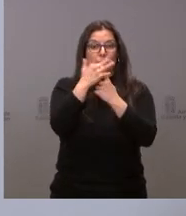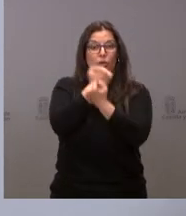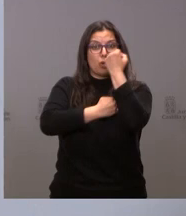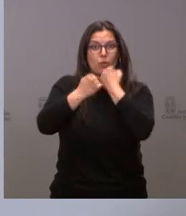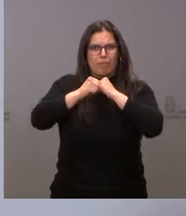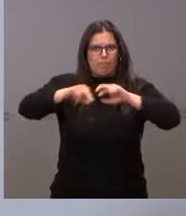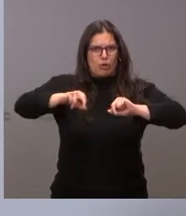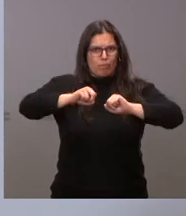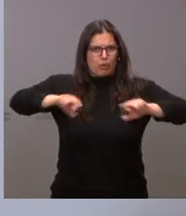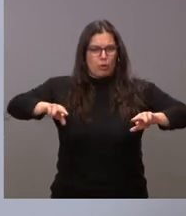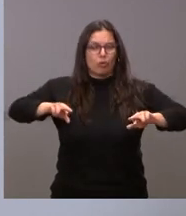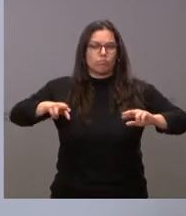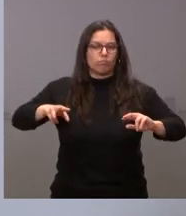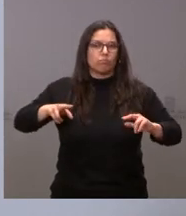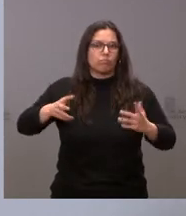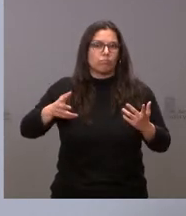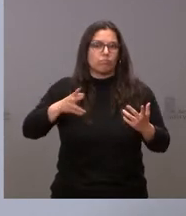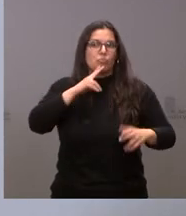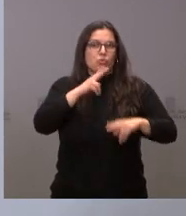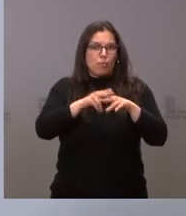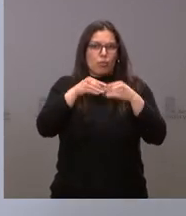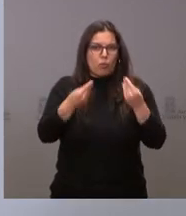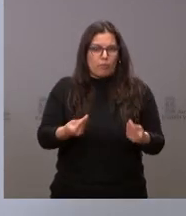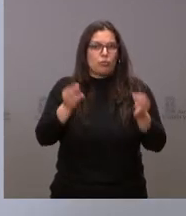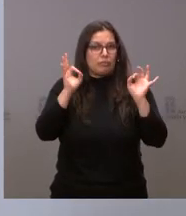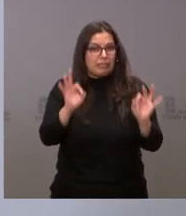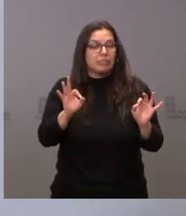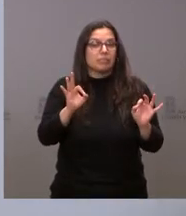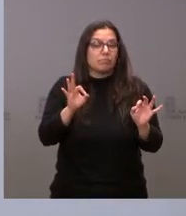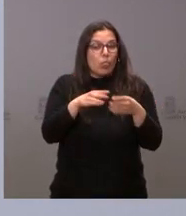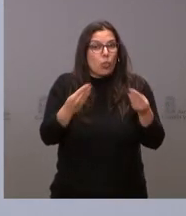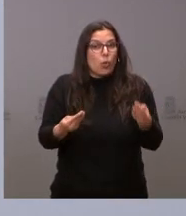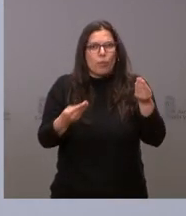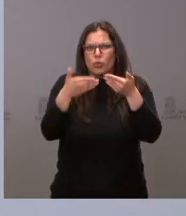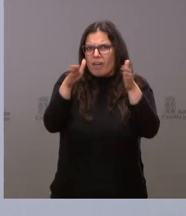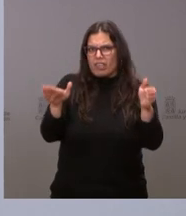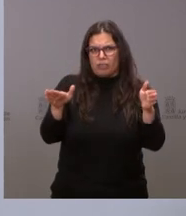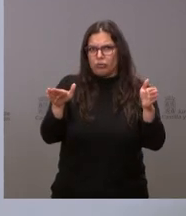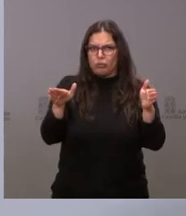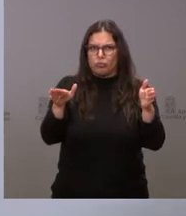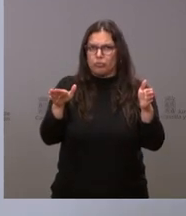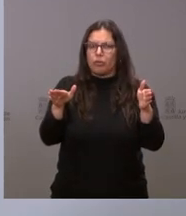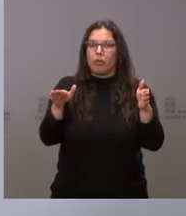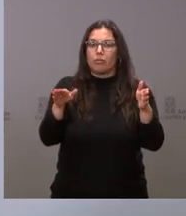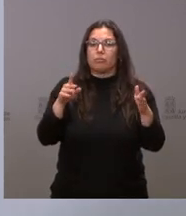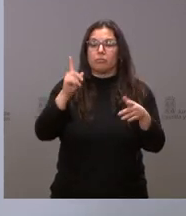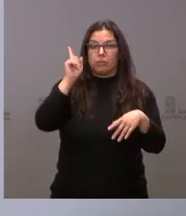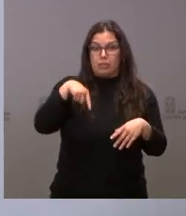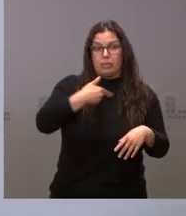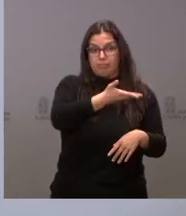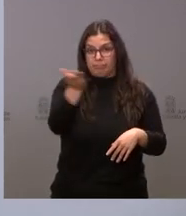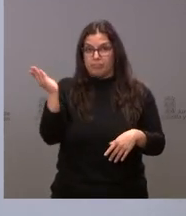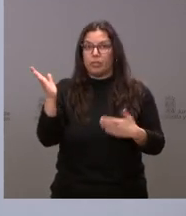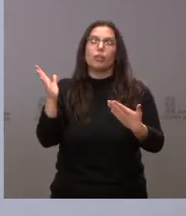económica. Así hemos denominado este documento, que es un documento abierto. Se les va a facilitar a todas